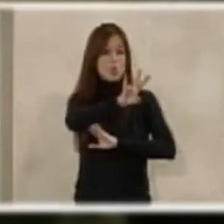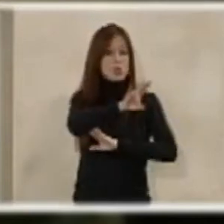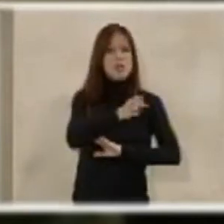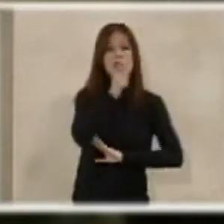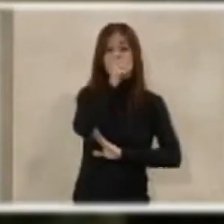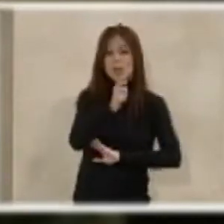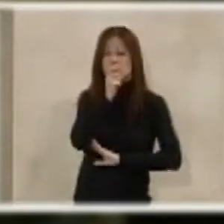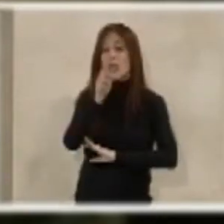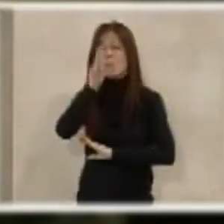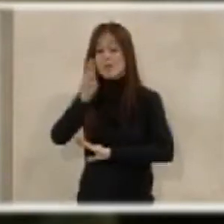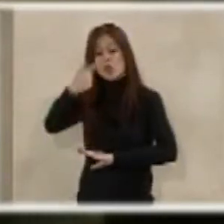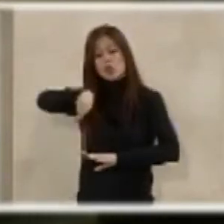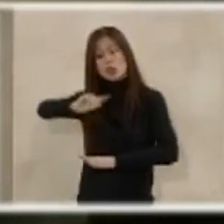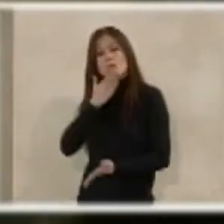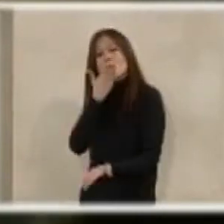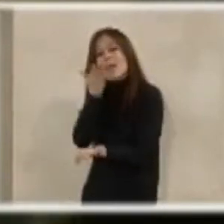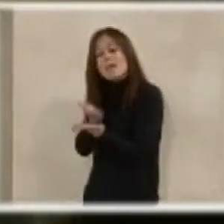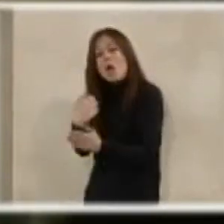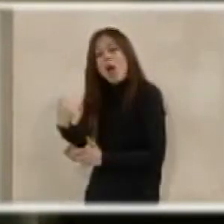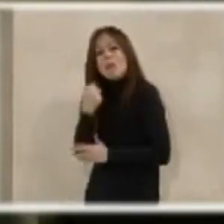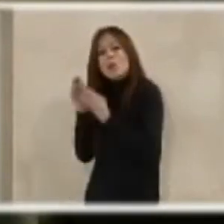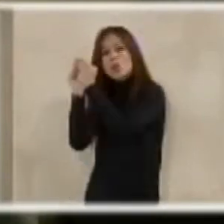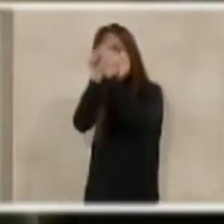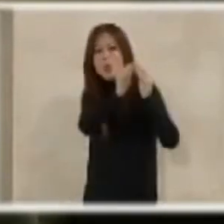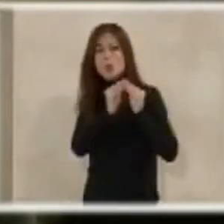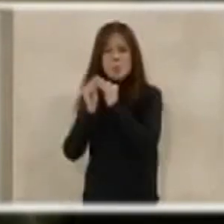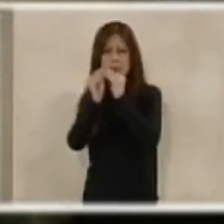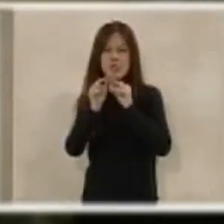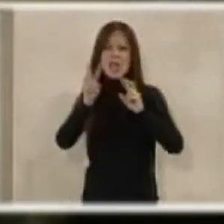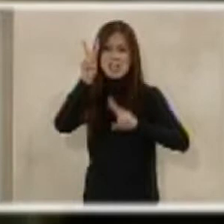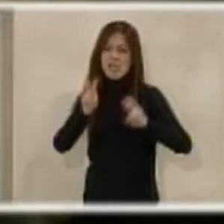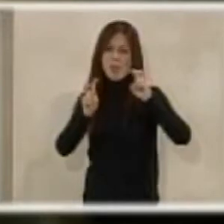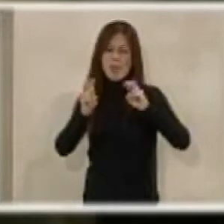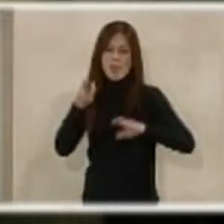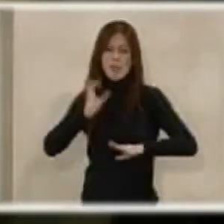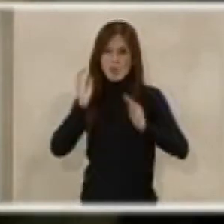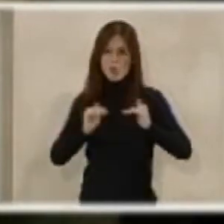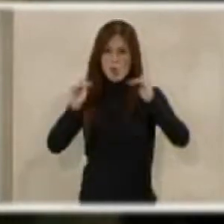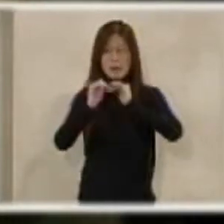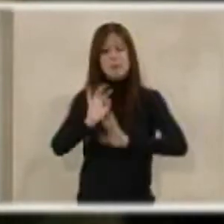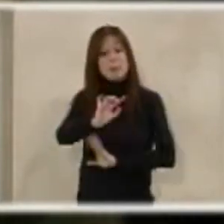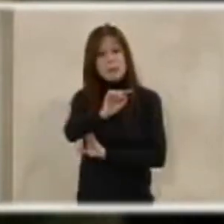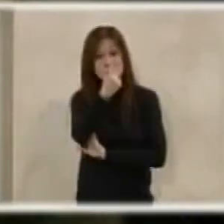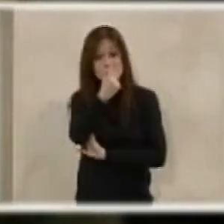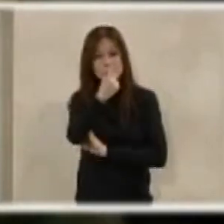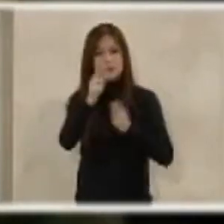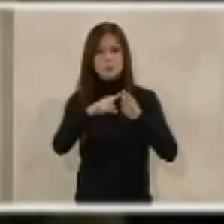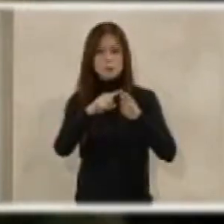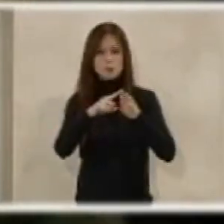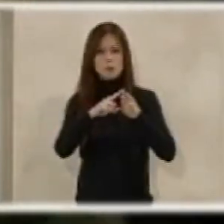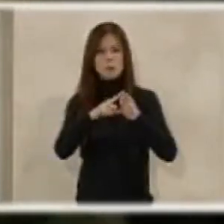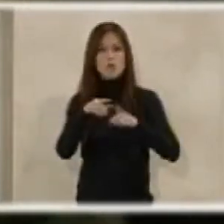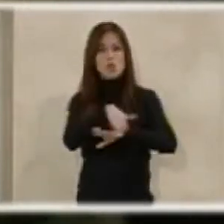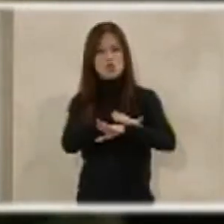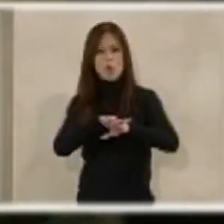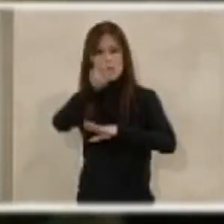como el Partido Popular, el apoyo unánime para acordar esto lo siguiente. Primero, presentar